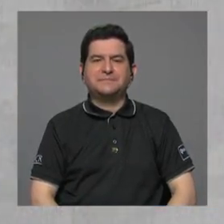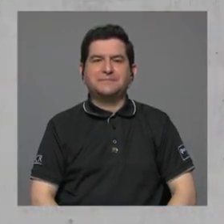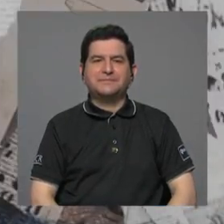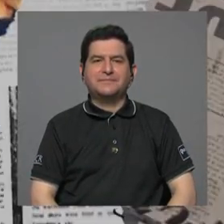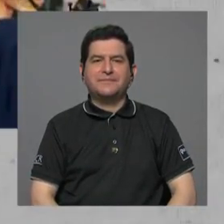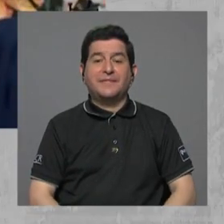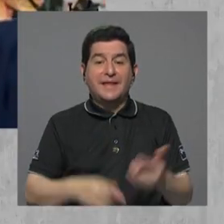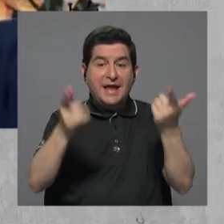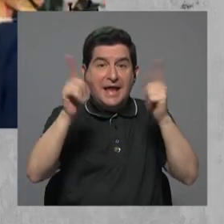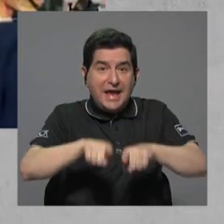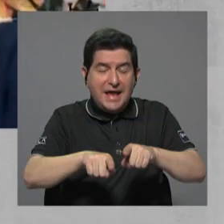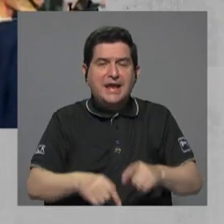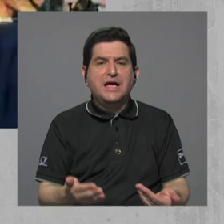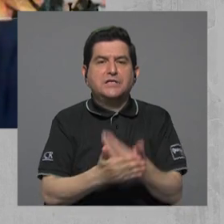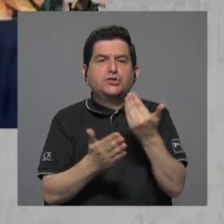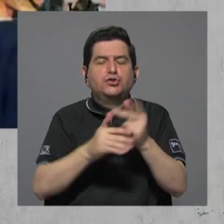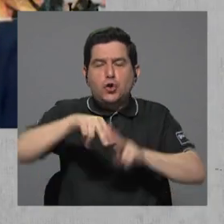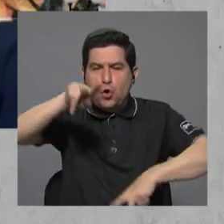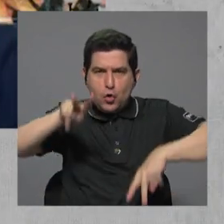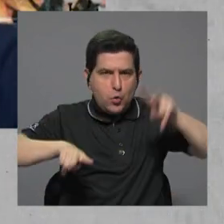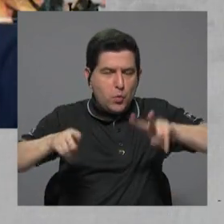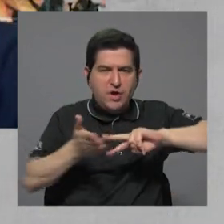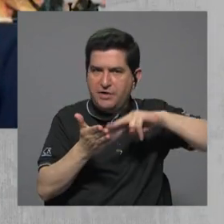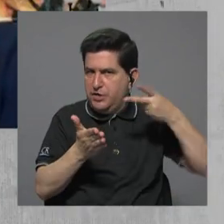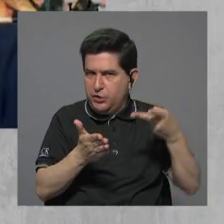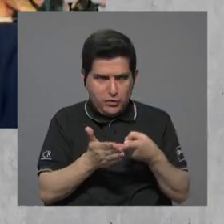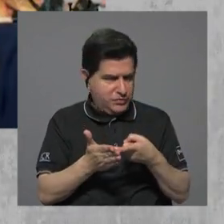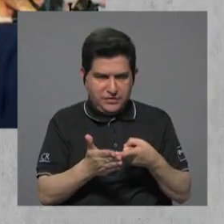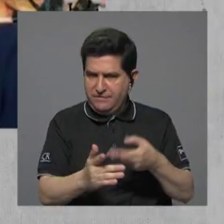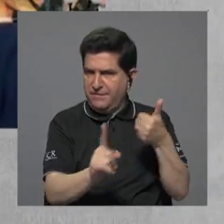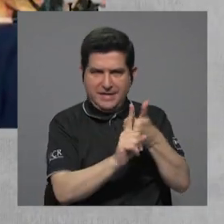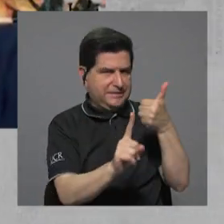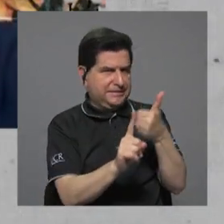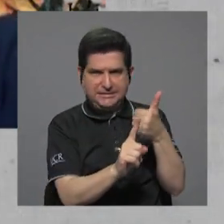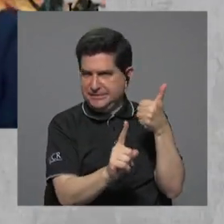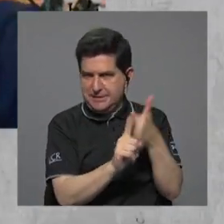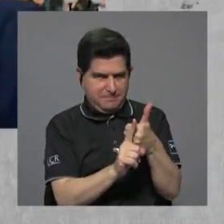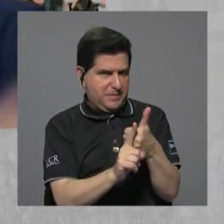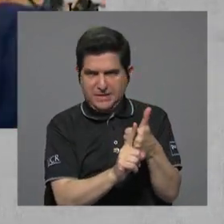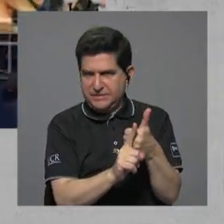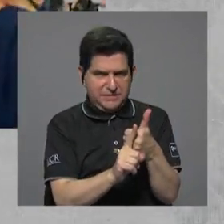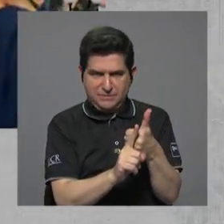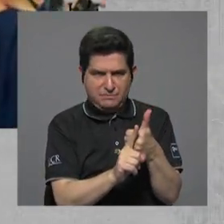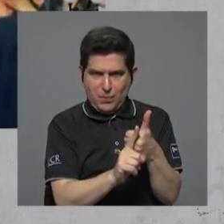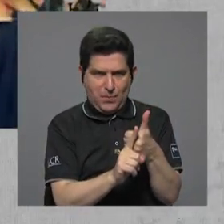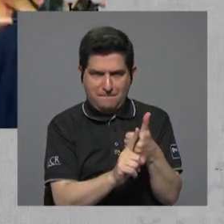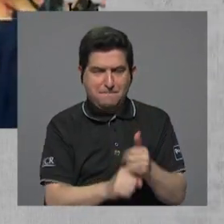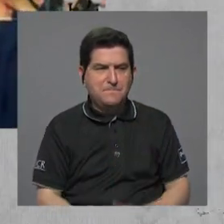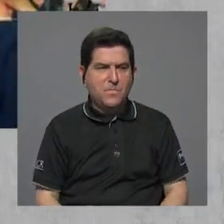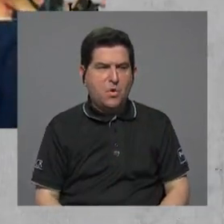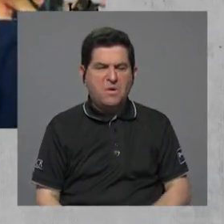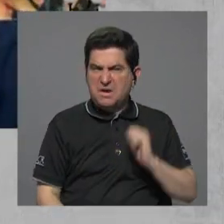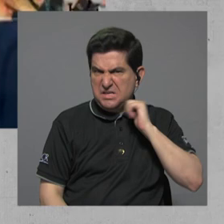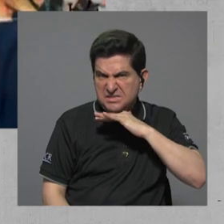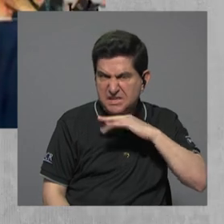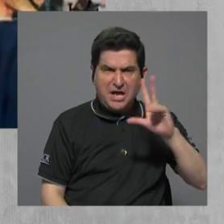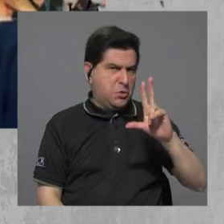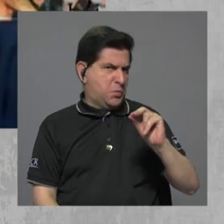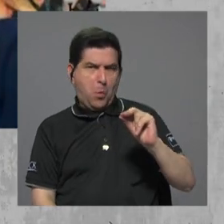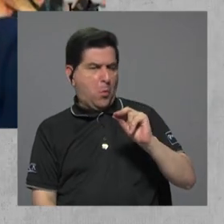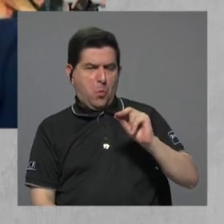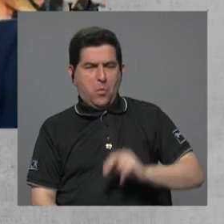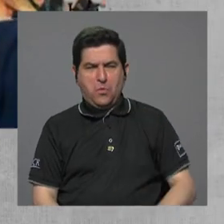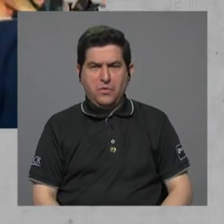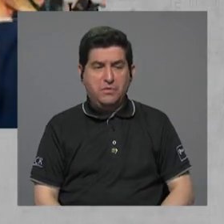El hecho de reportar una nueva variante no es en sí, eso es de extrañar verdaderamente